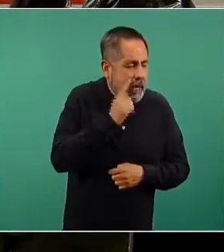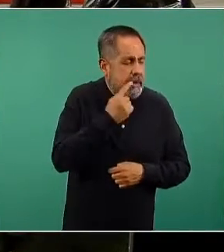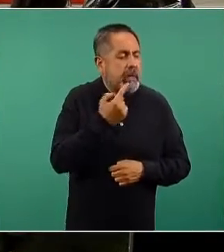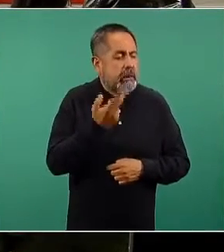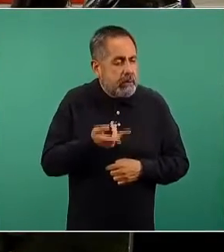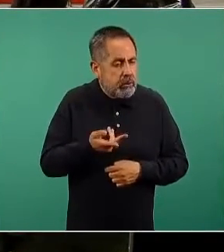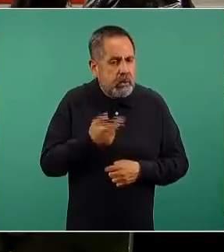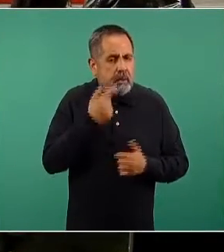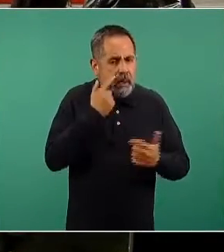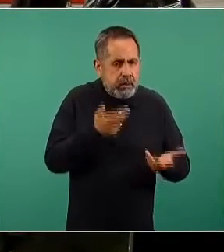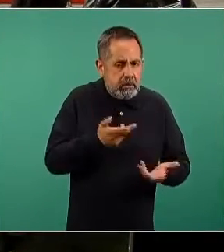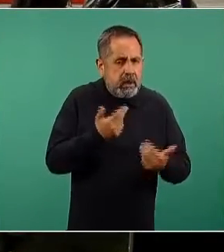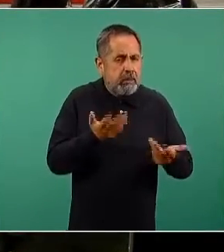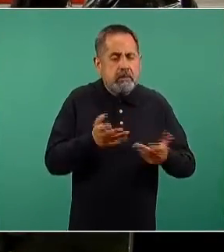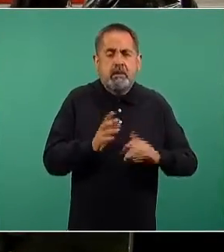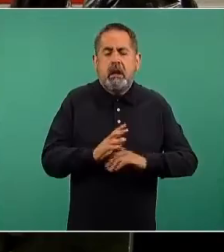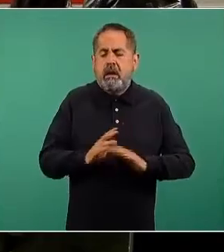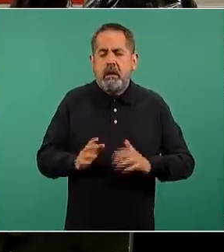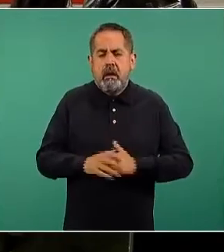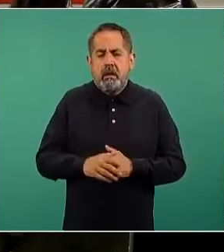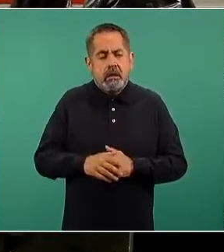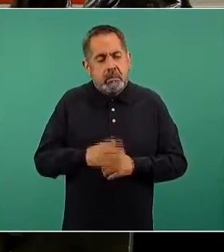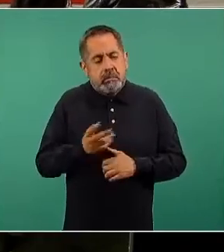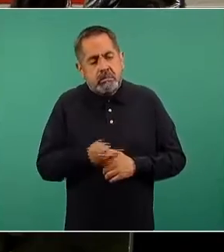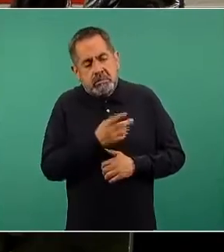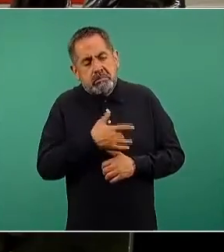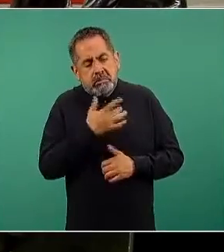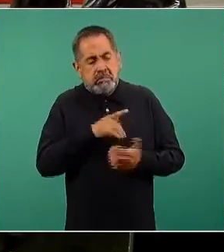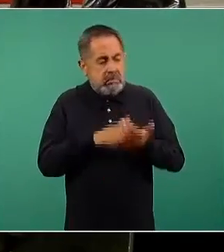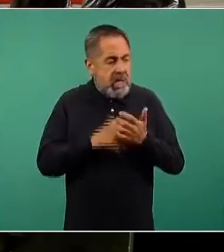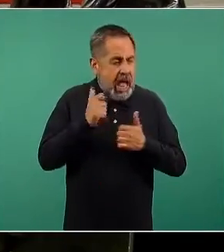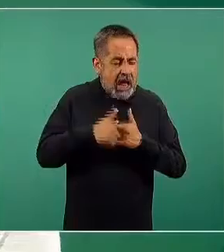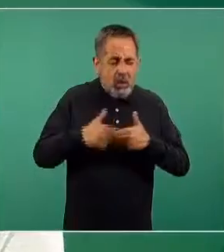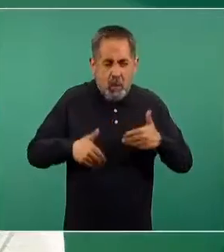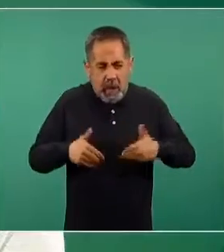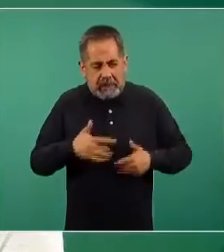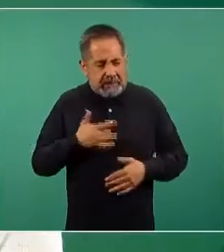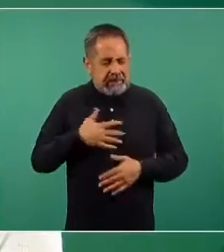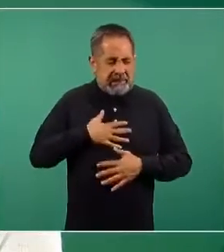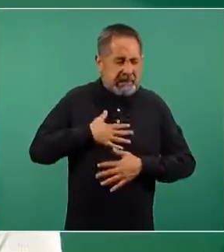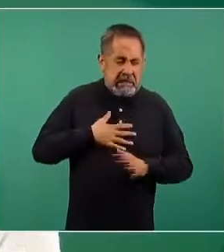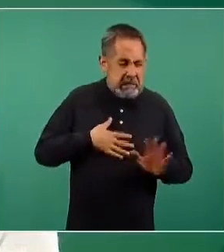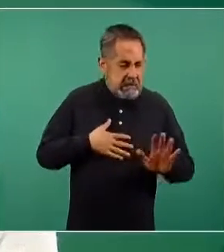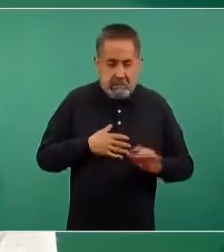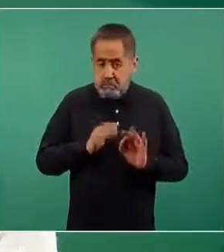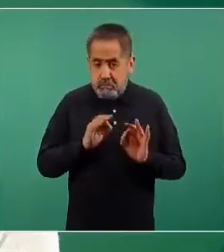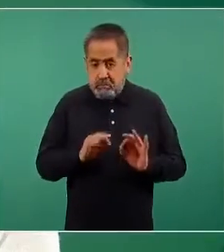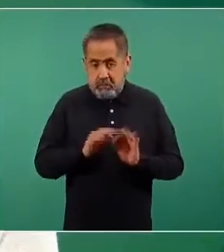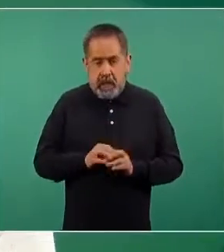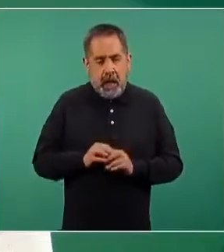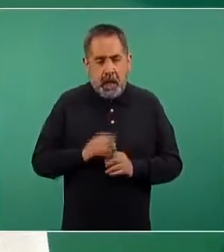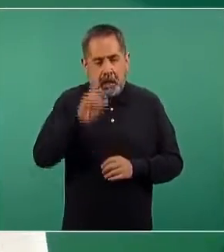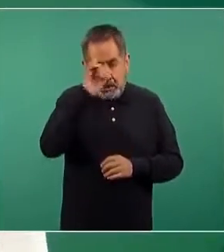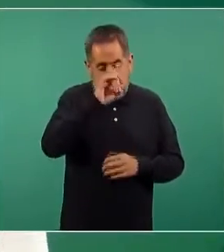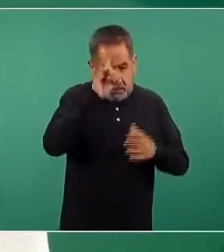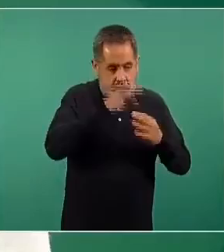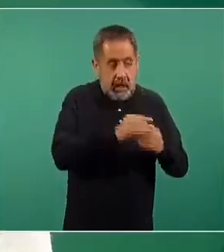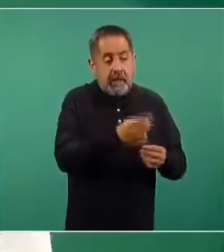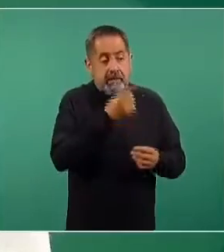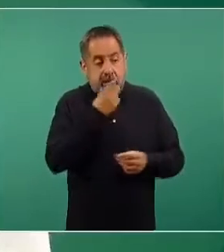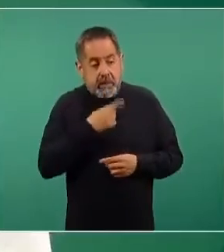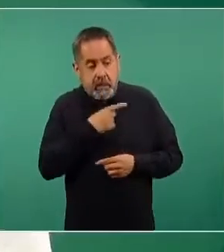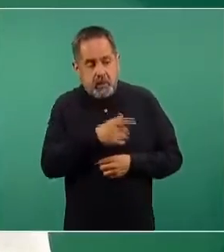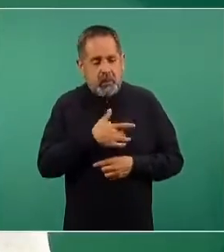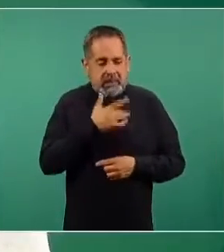continua observación de las personas. Y periódicamente se les va preguntando si tienen alguna molestia. Por supuesto, se les instruye para que declaren